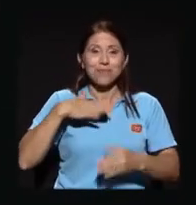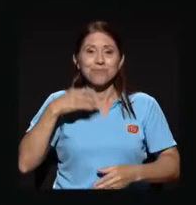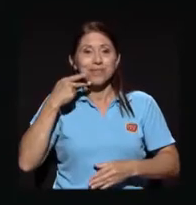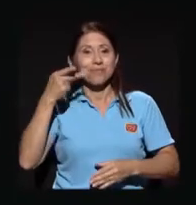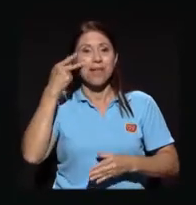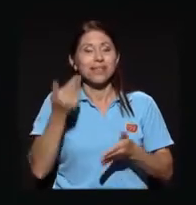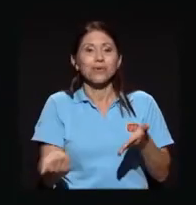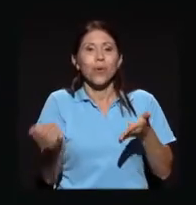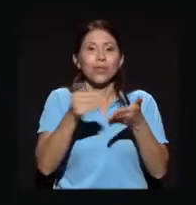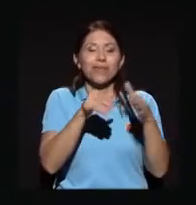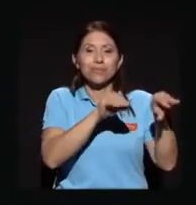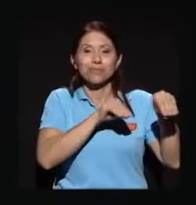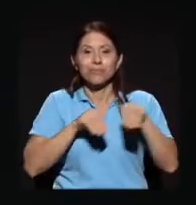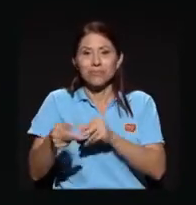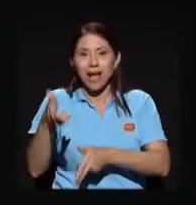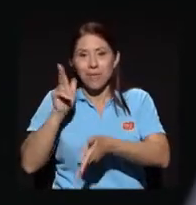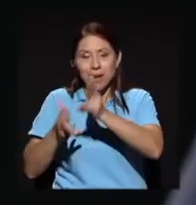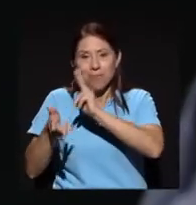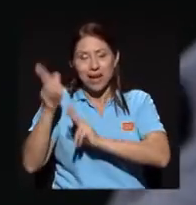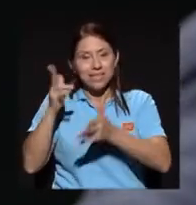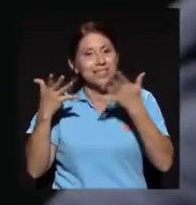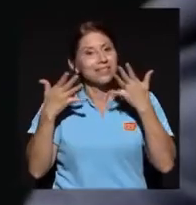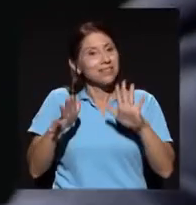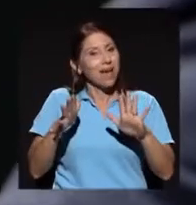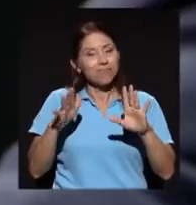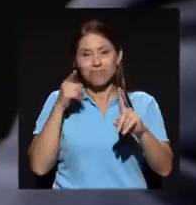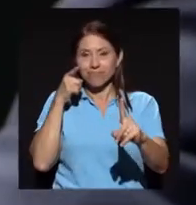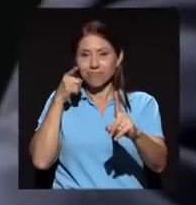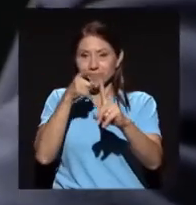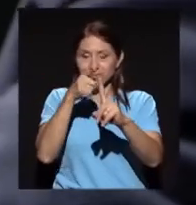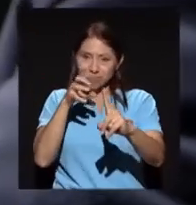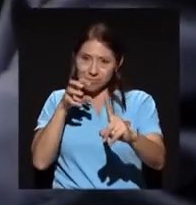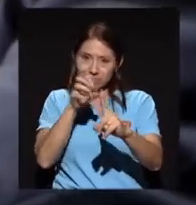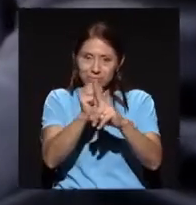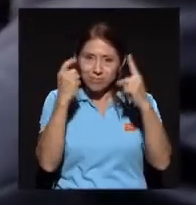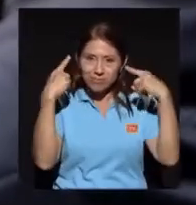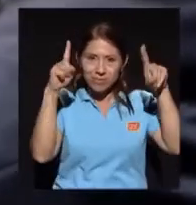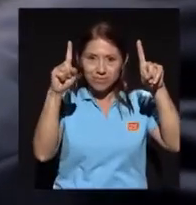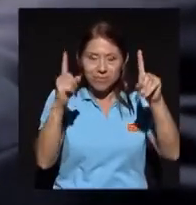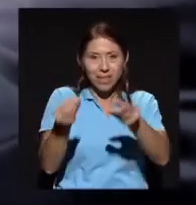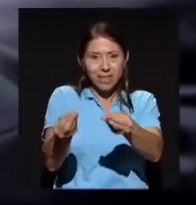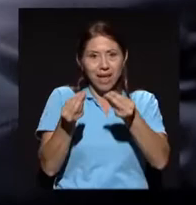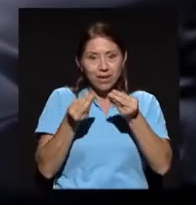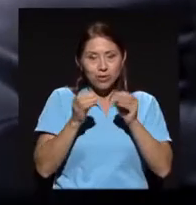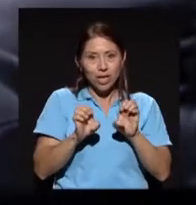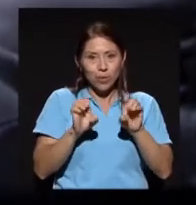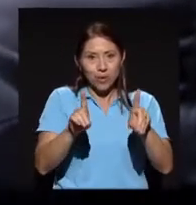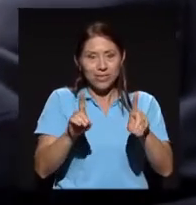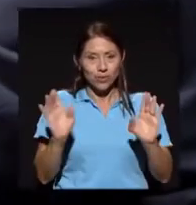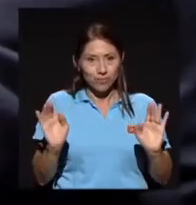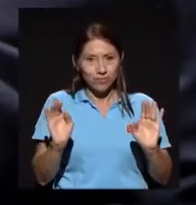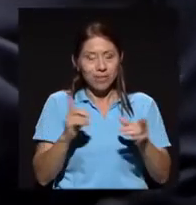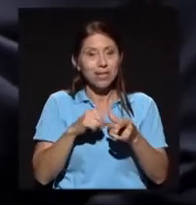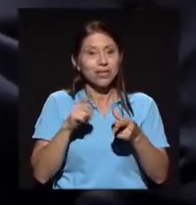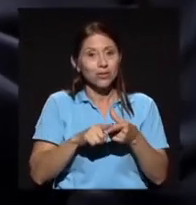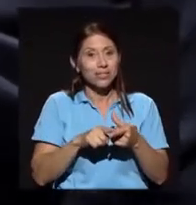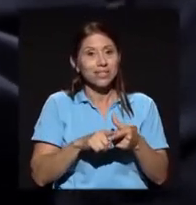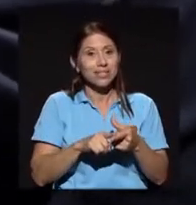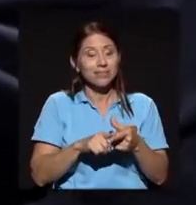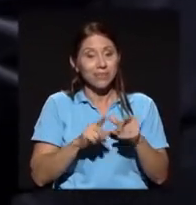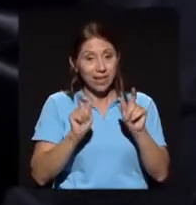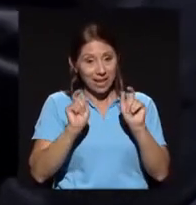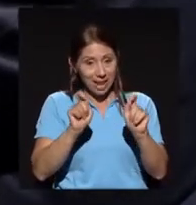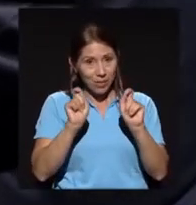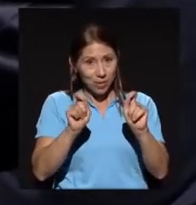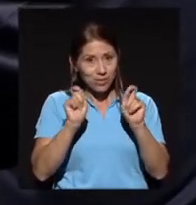meta que era darnos la educación. Así que esa transformación que tiene la educación